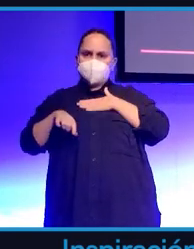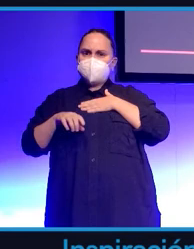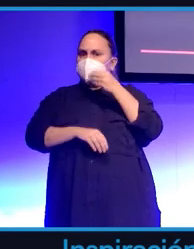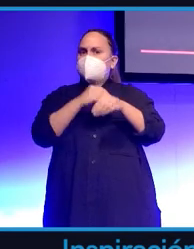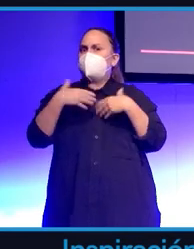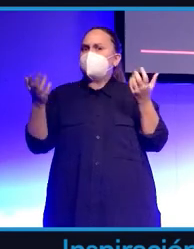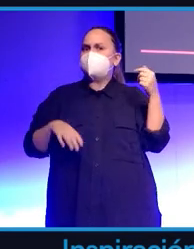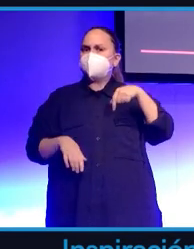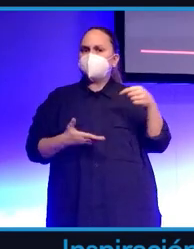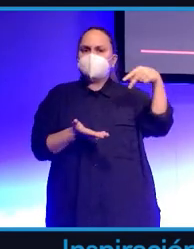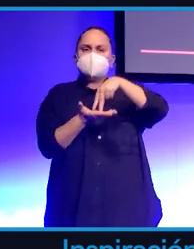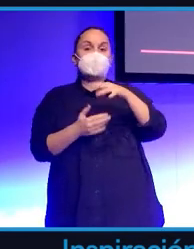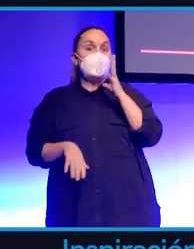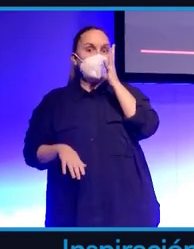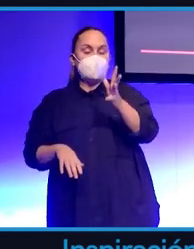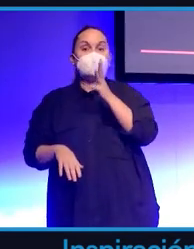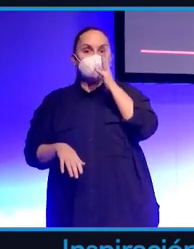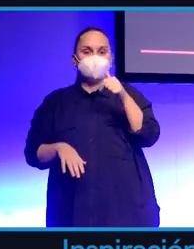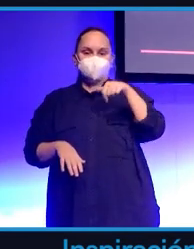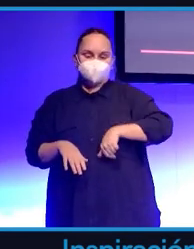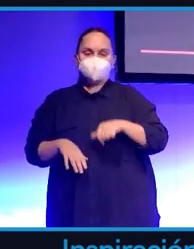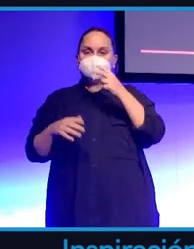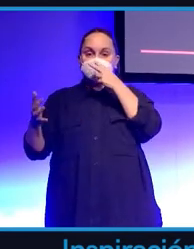nació hace siete años